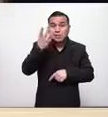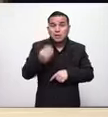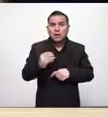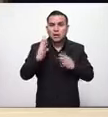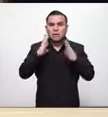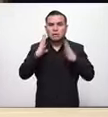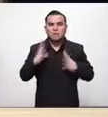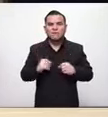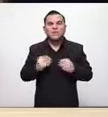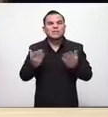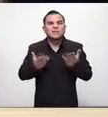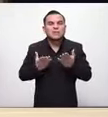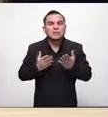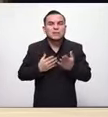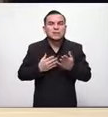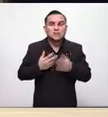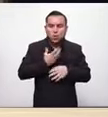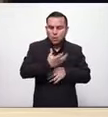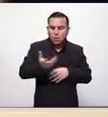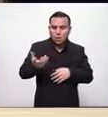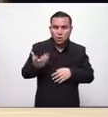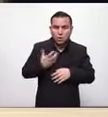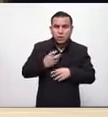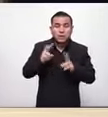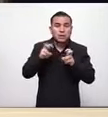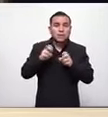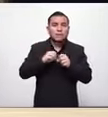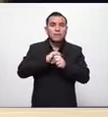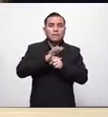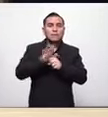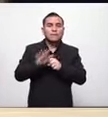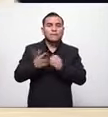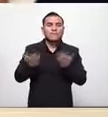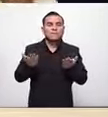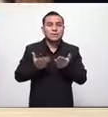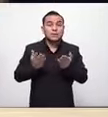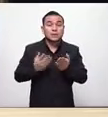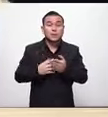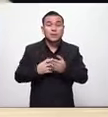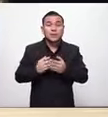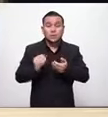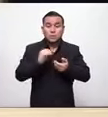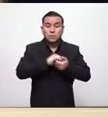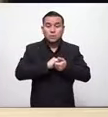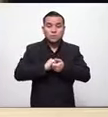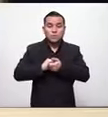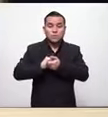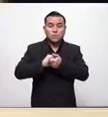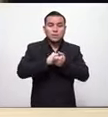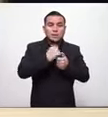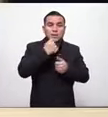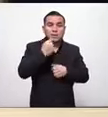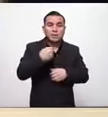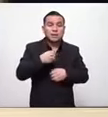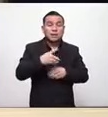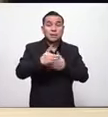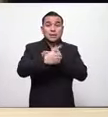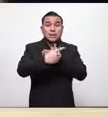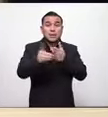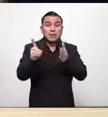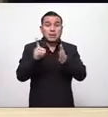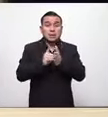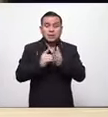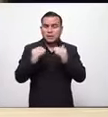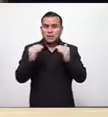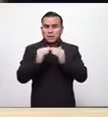gobierno ha administrado esta pandemia es más este gobierno junto con los diputados que están acá porque